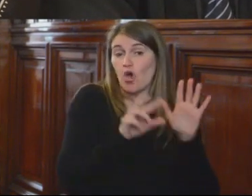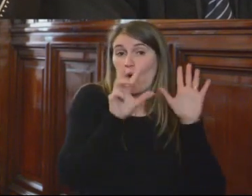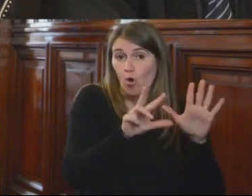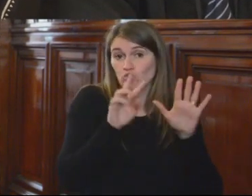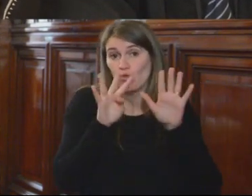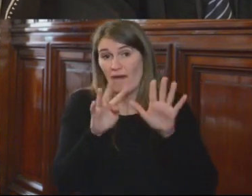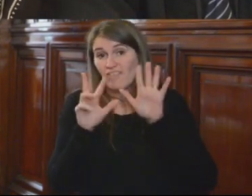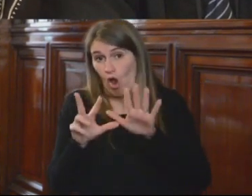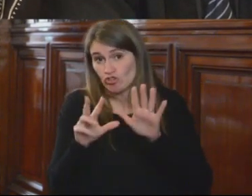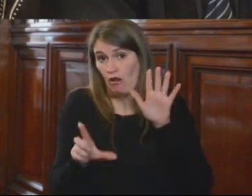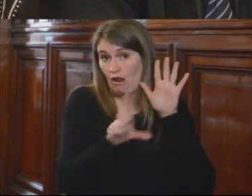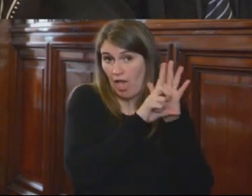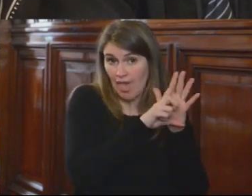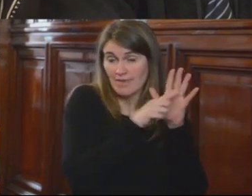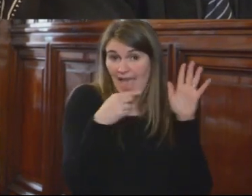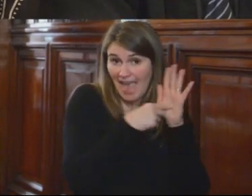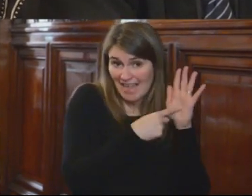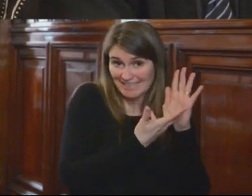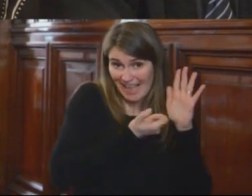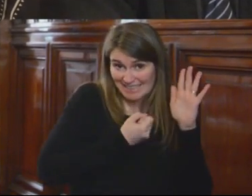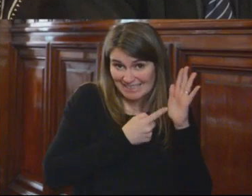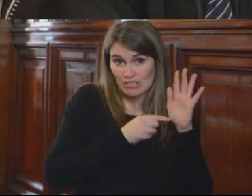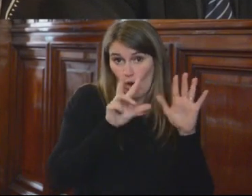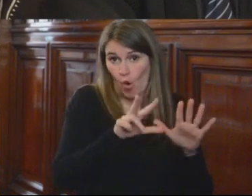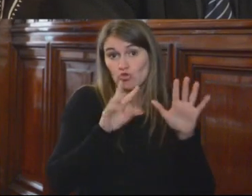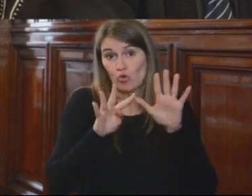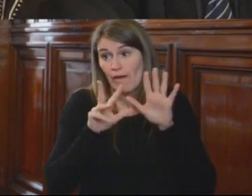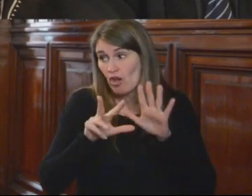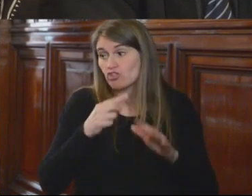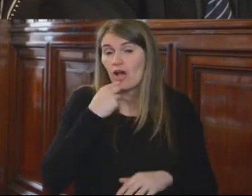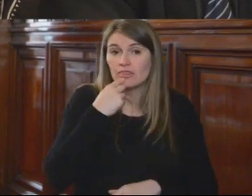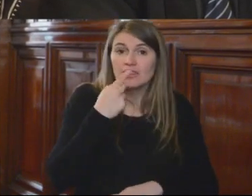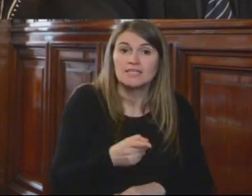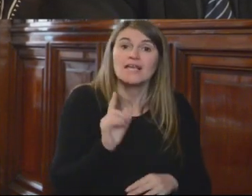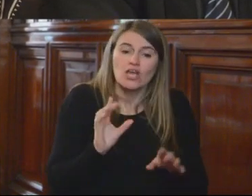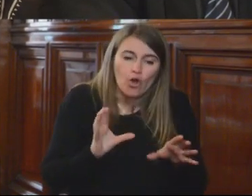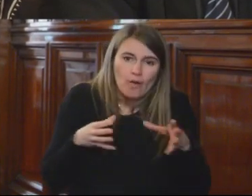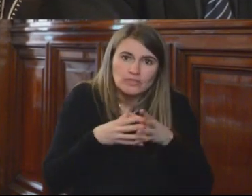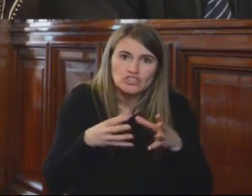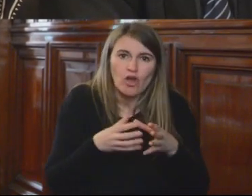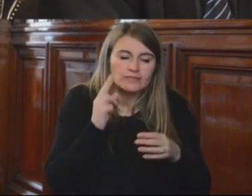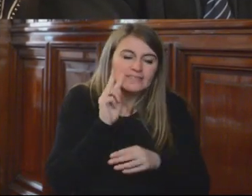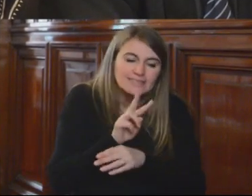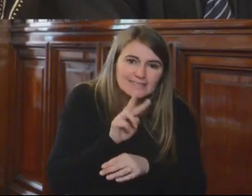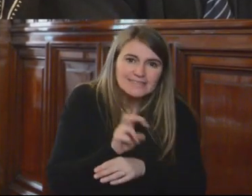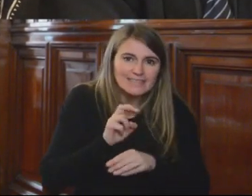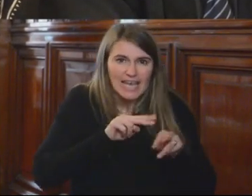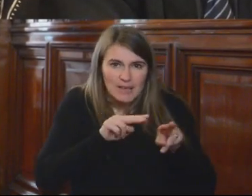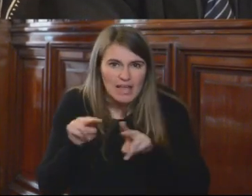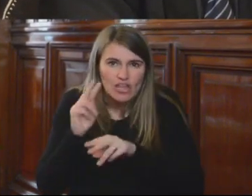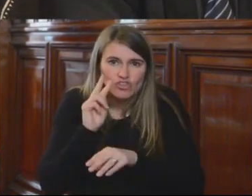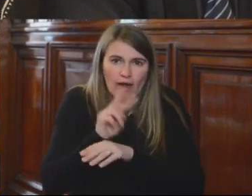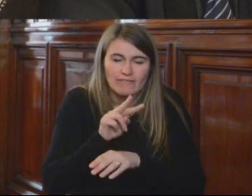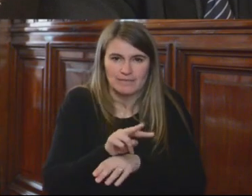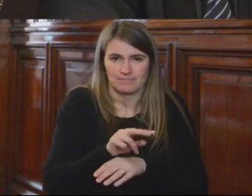los compañeros. Esta ley 898 lo único que hace es establecer una comisión de seguimiento e implementación de estas conclusiones.